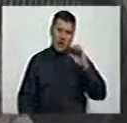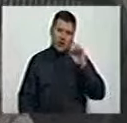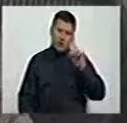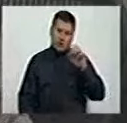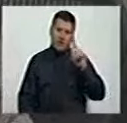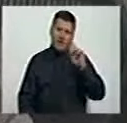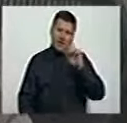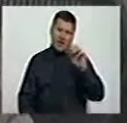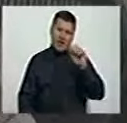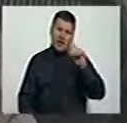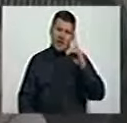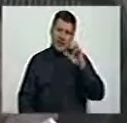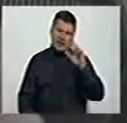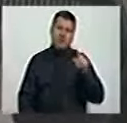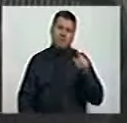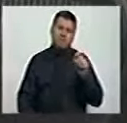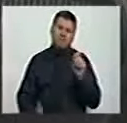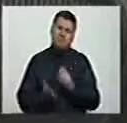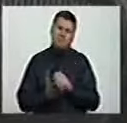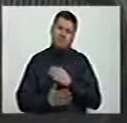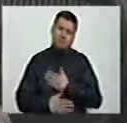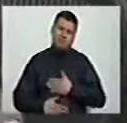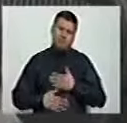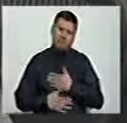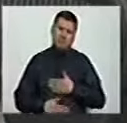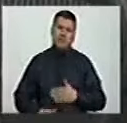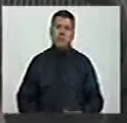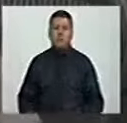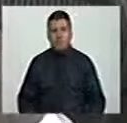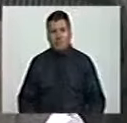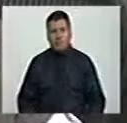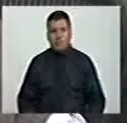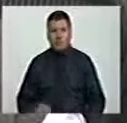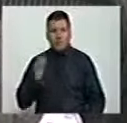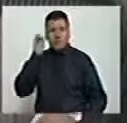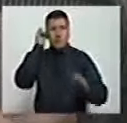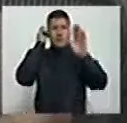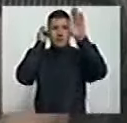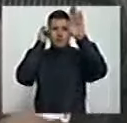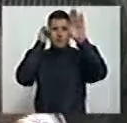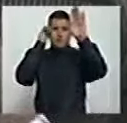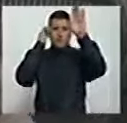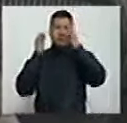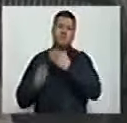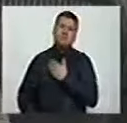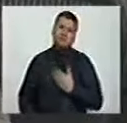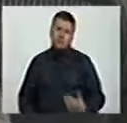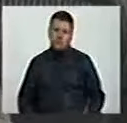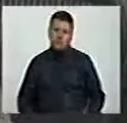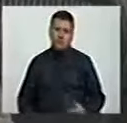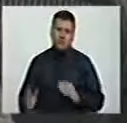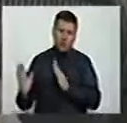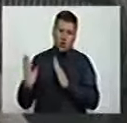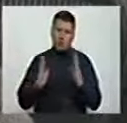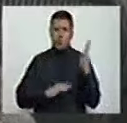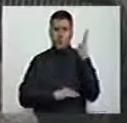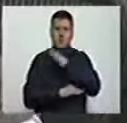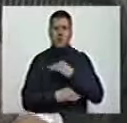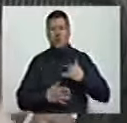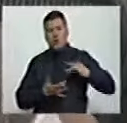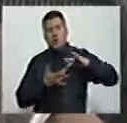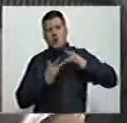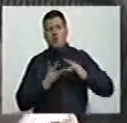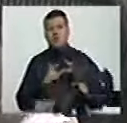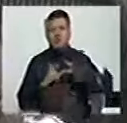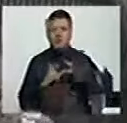Federico, Andrés Felipe por esta lamentable pérdida. Señor Presidente, además de la moción de duelo